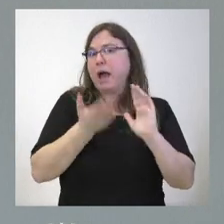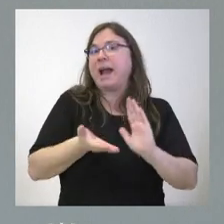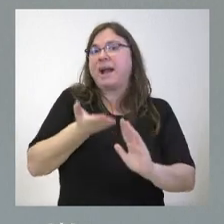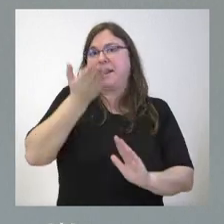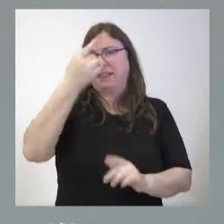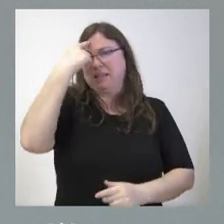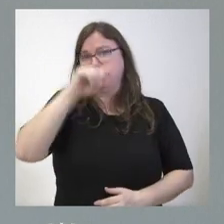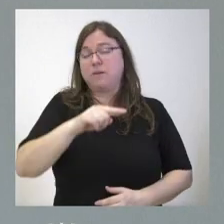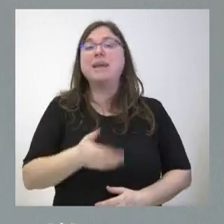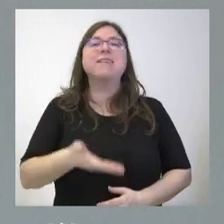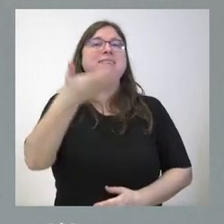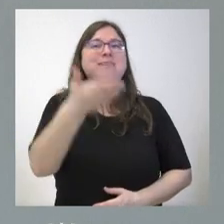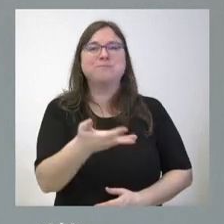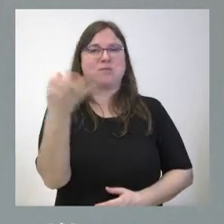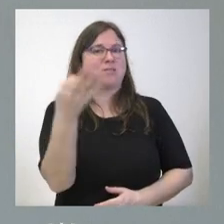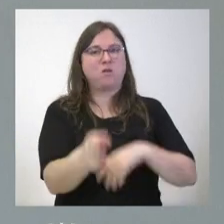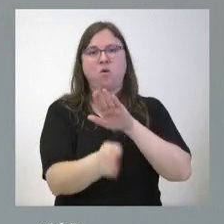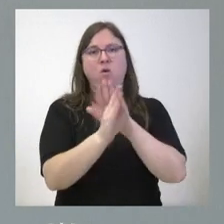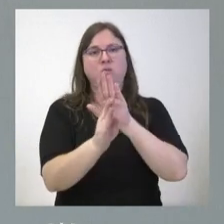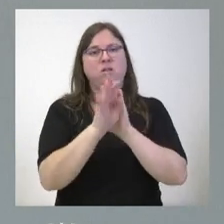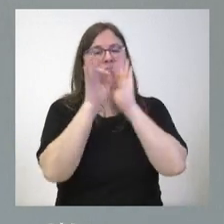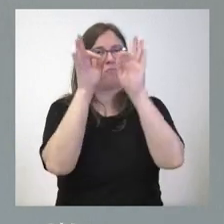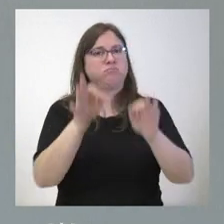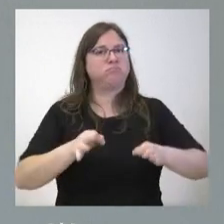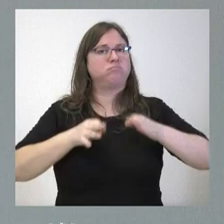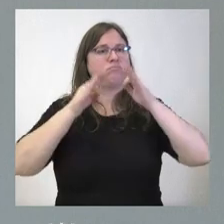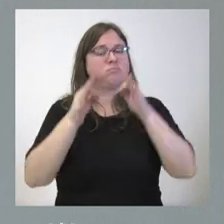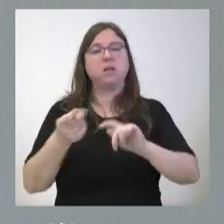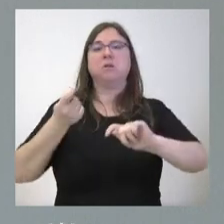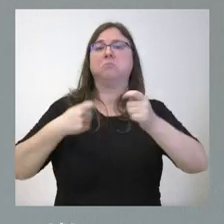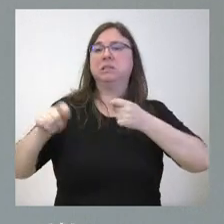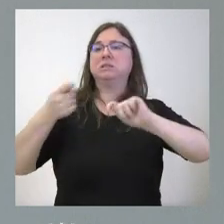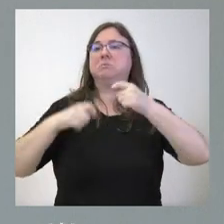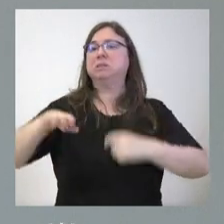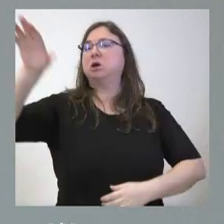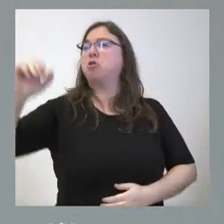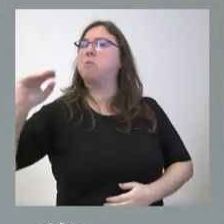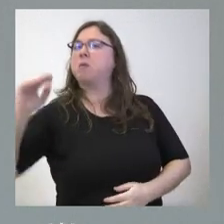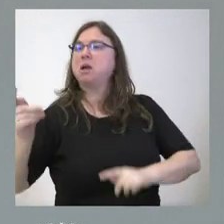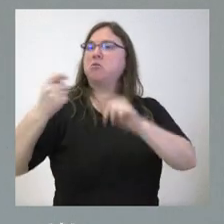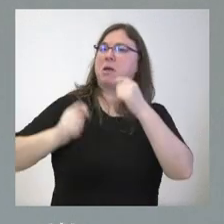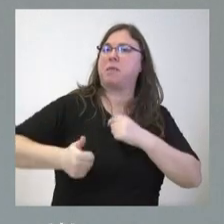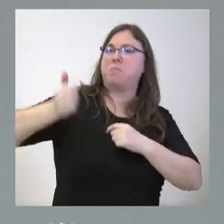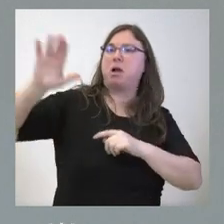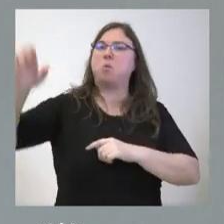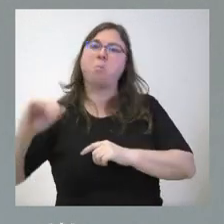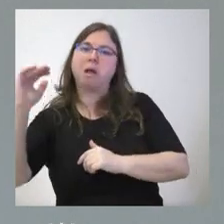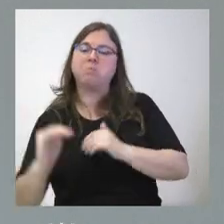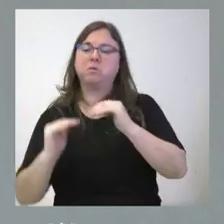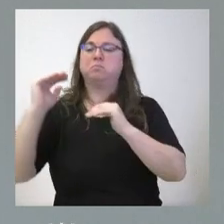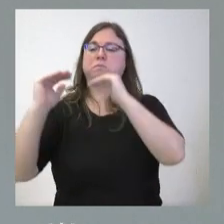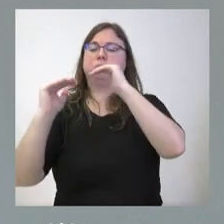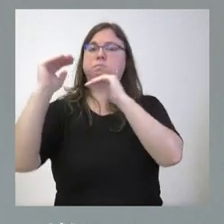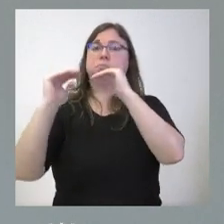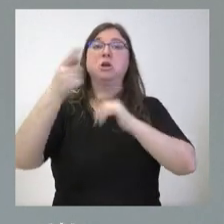ustedes conocen lo importante es seguir manteniendo un ritmo por el cual nuestro saldo comercial es positivo con el exterior exportamos más de lo que importamos y estamos entre las